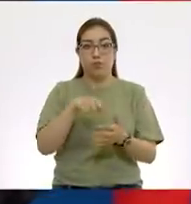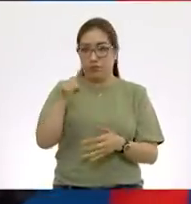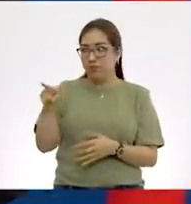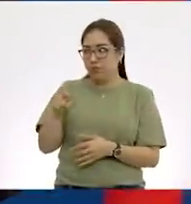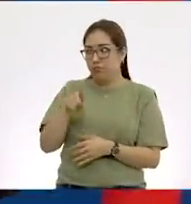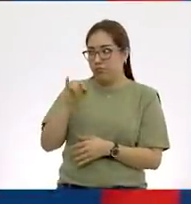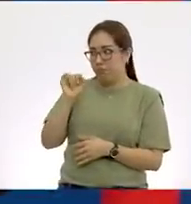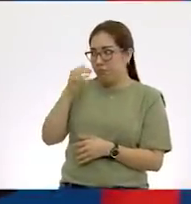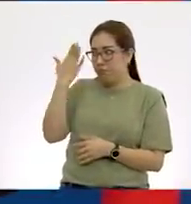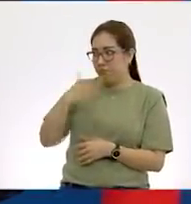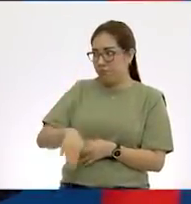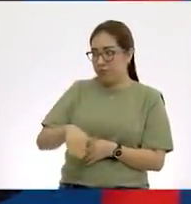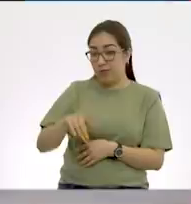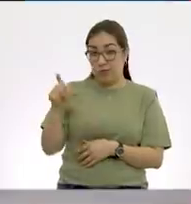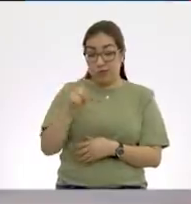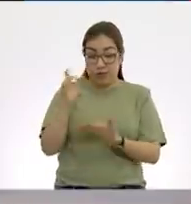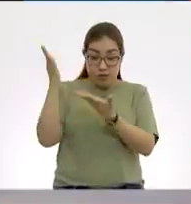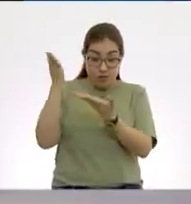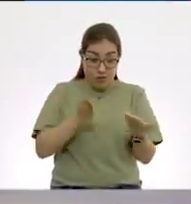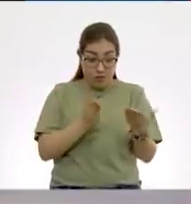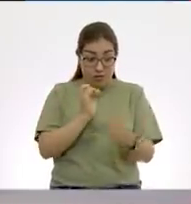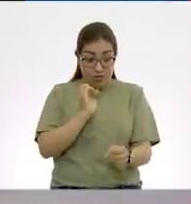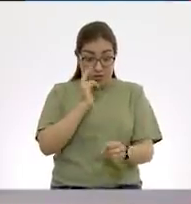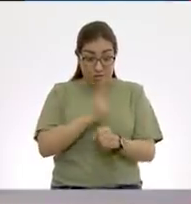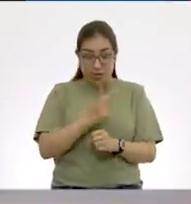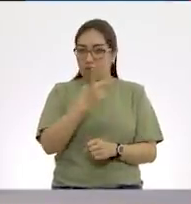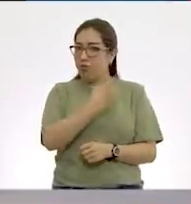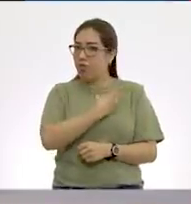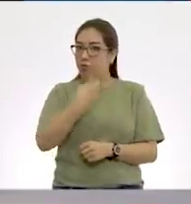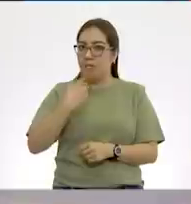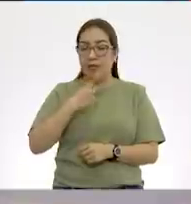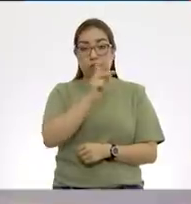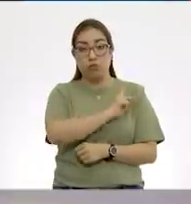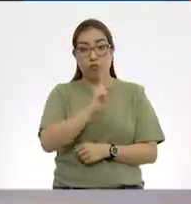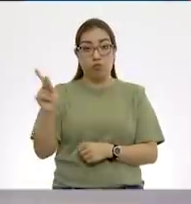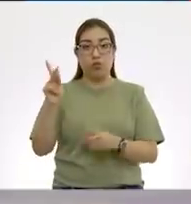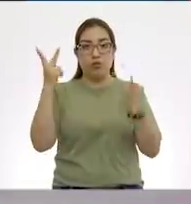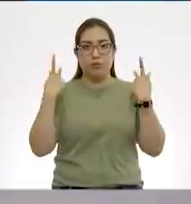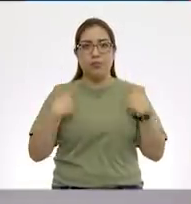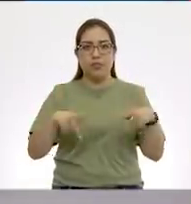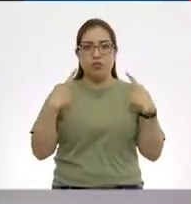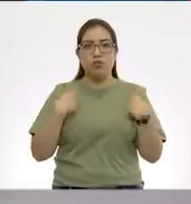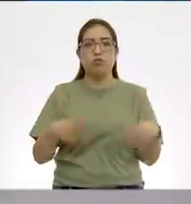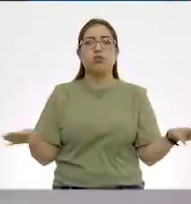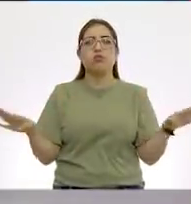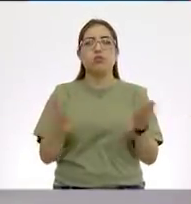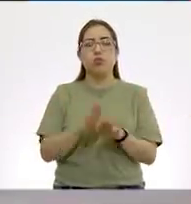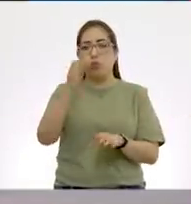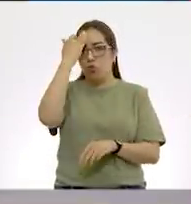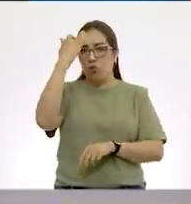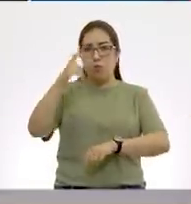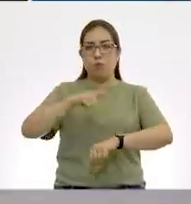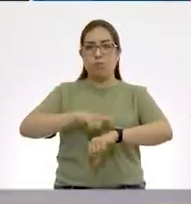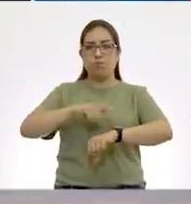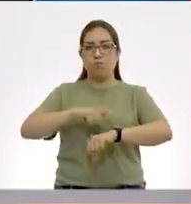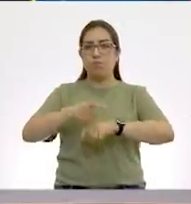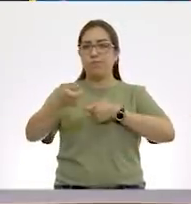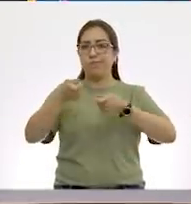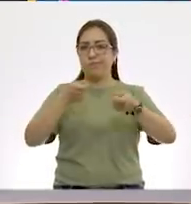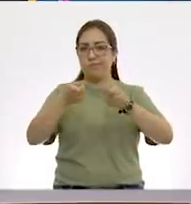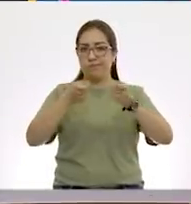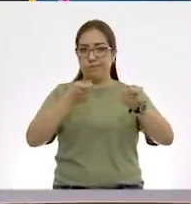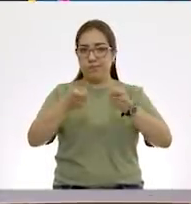puntualidad es virtud de Reyes. Claro. Y en ese sentido tenemos que tener bien claro cómo manejamos nuestros tiempos. Y